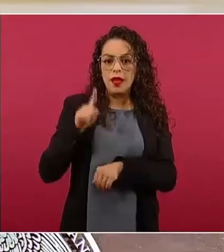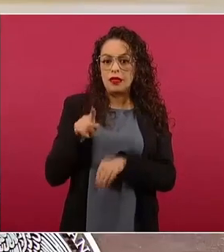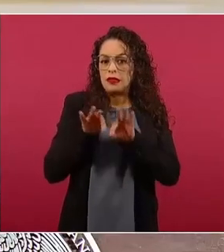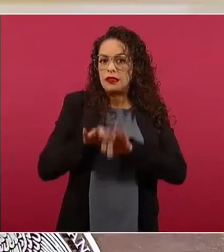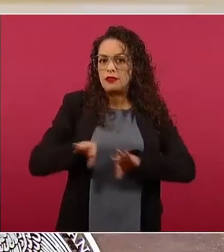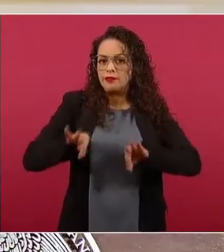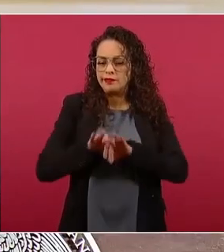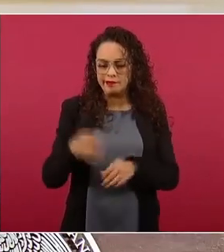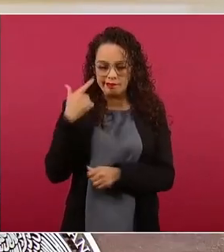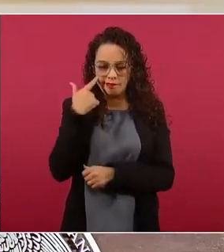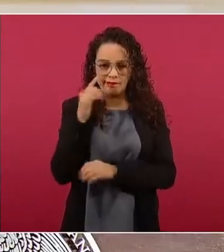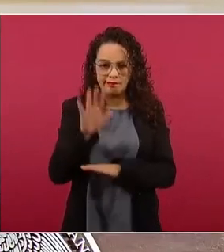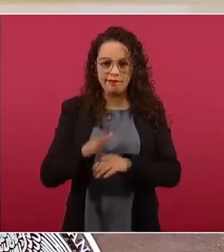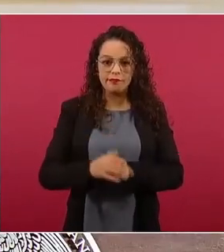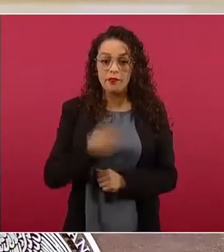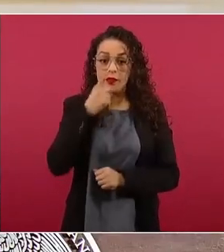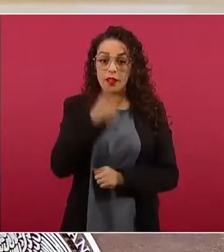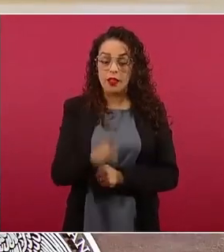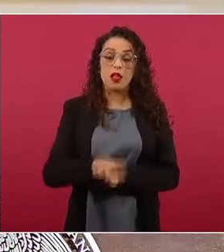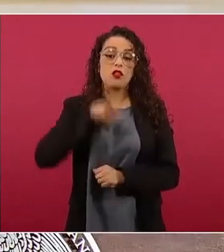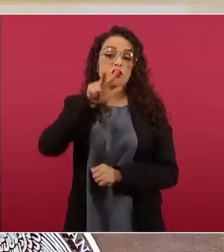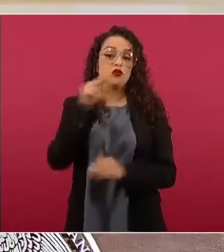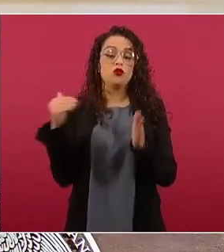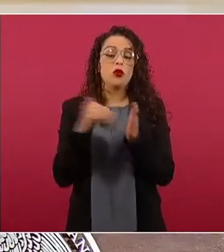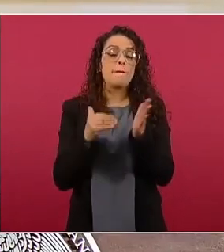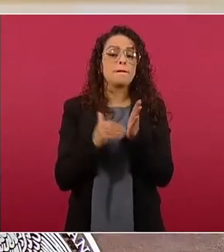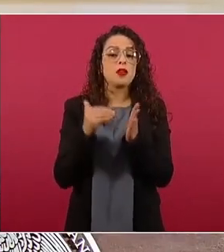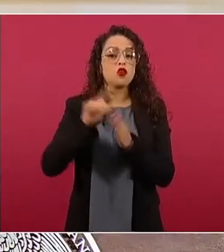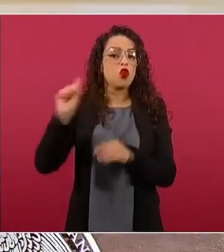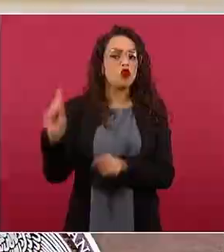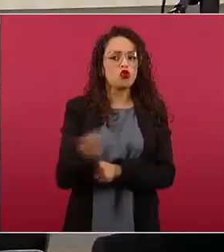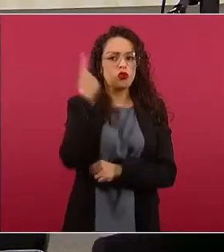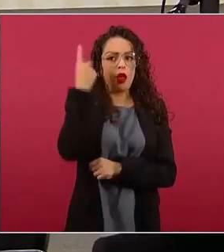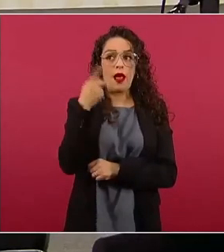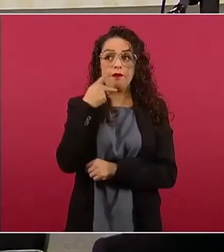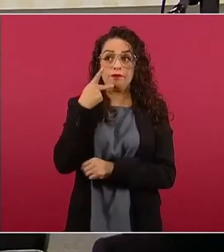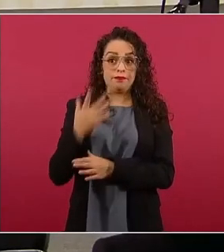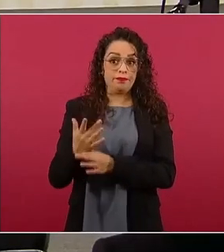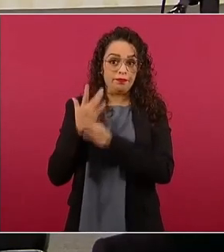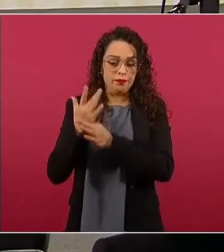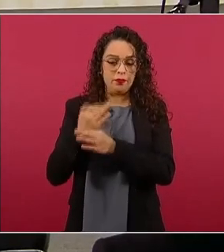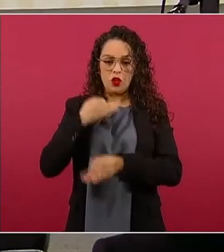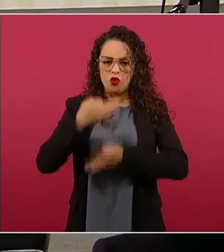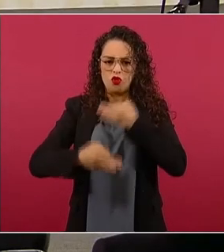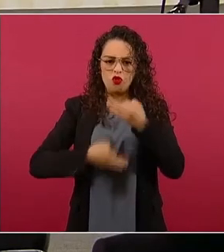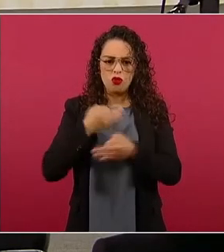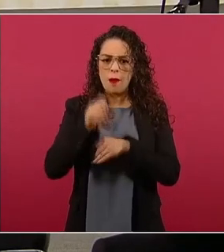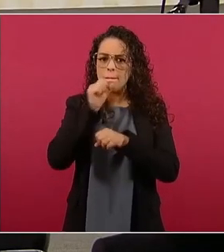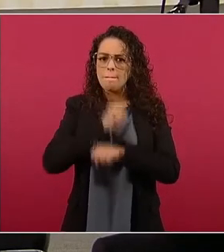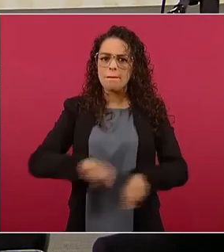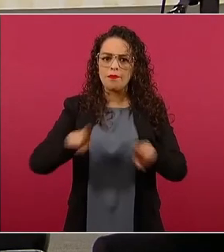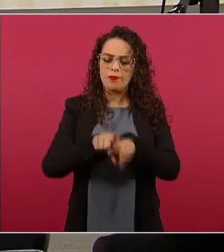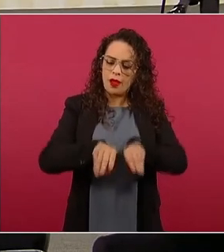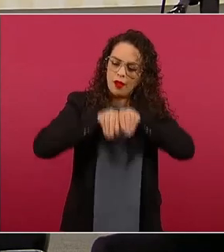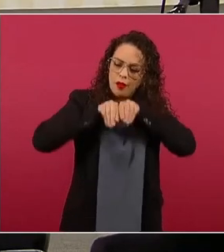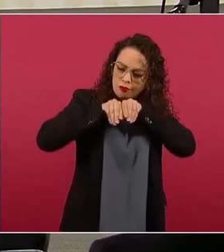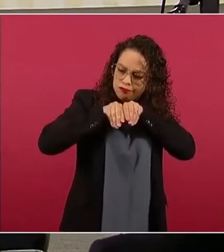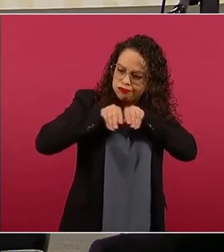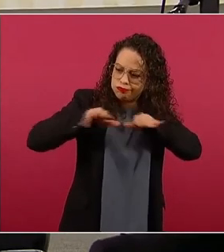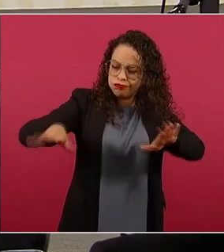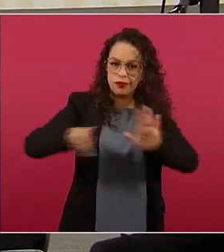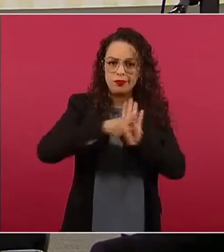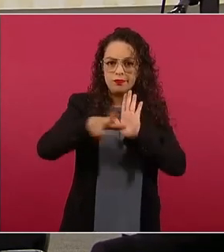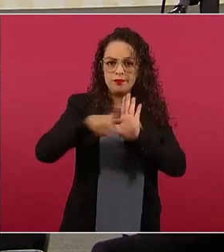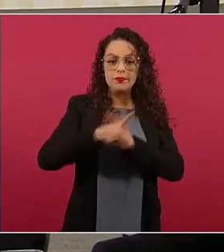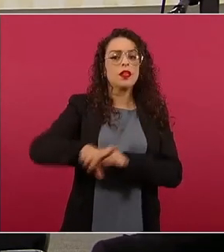Primero que costaría 18 mil millones de dólares y todos lo publicaron al unísono. Después fue